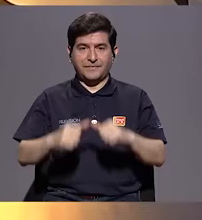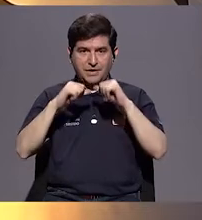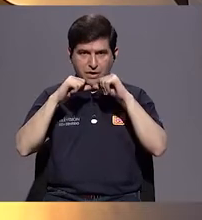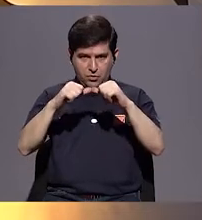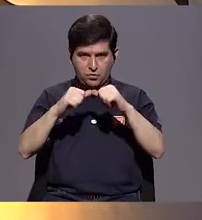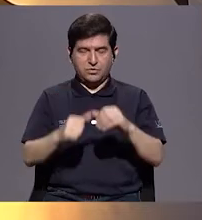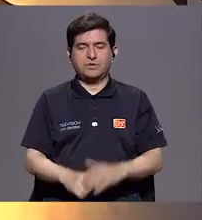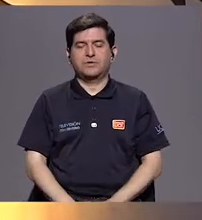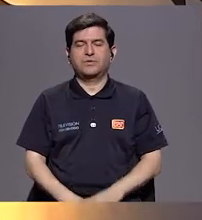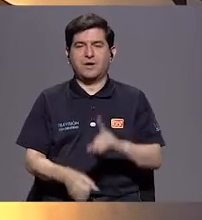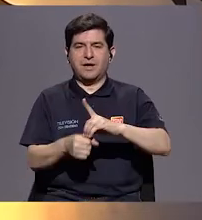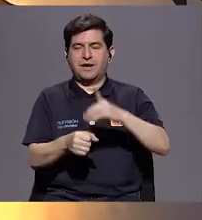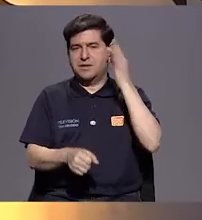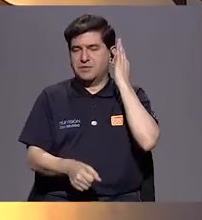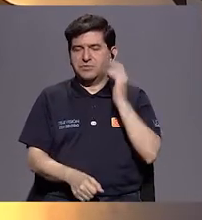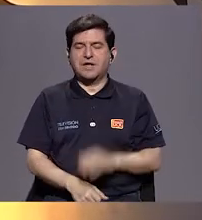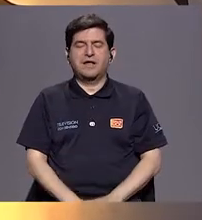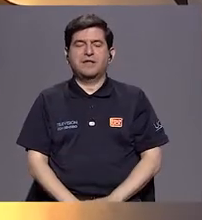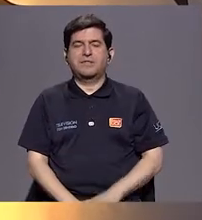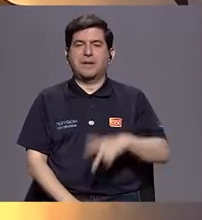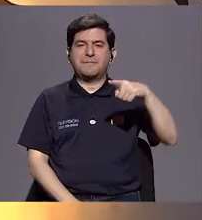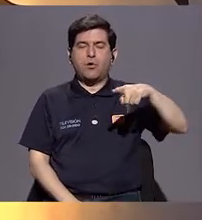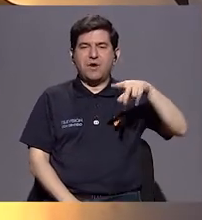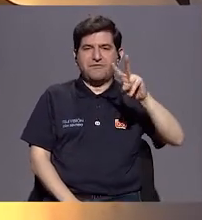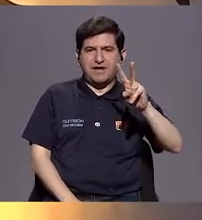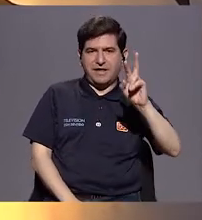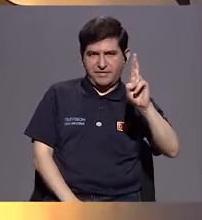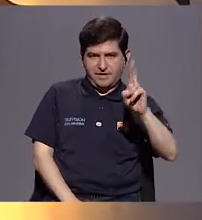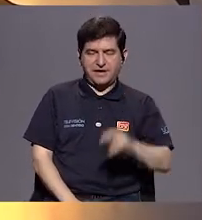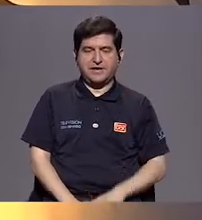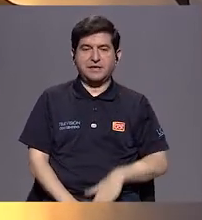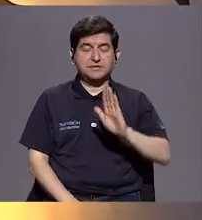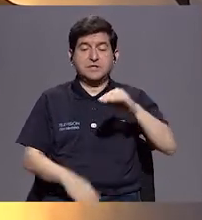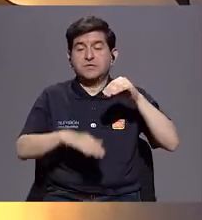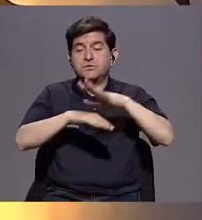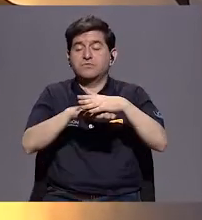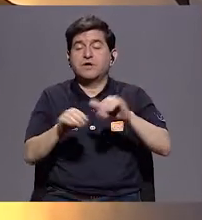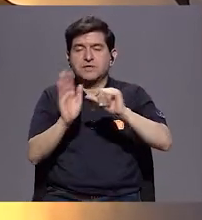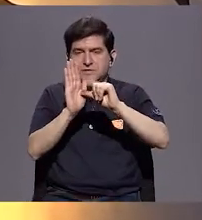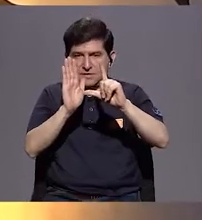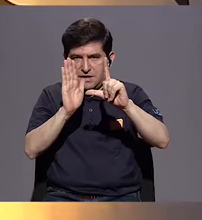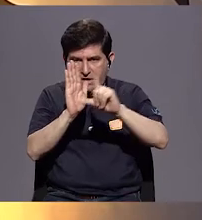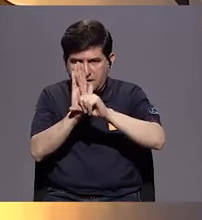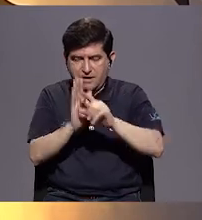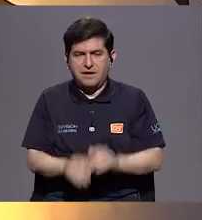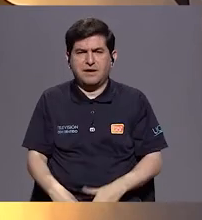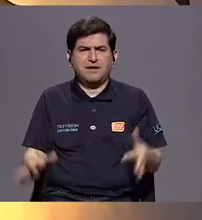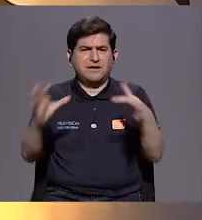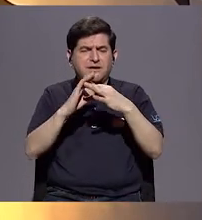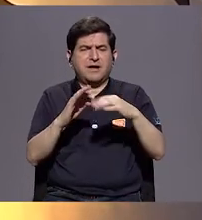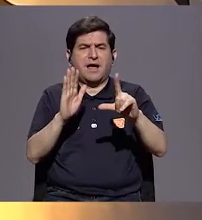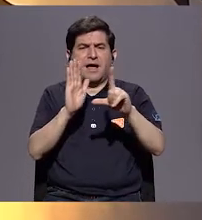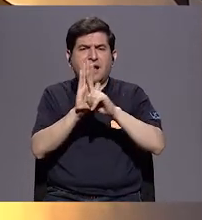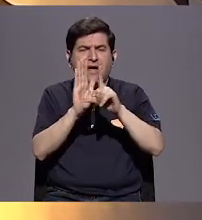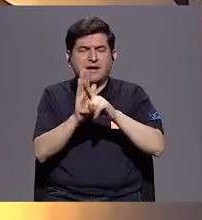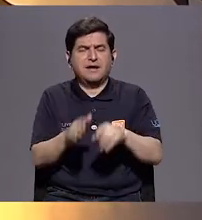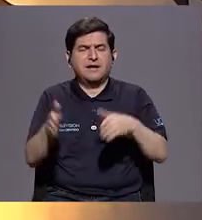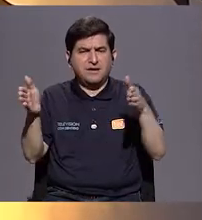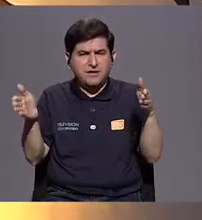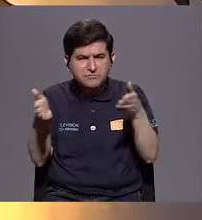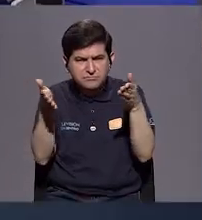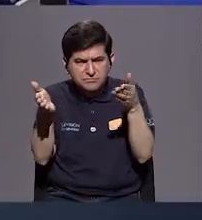Continuamos con la diputada Bavola Valladares y su influencia en la Asamblea Legislativa en cuanto a la legislación que ha